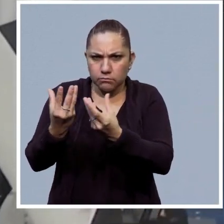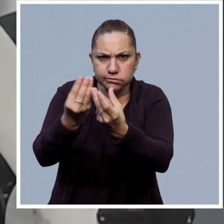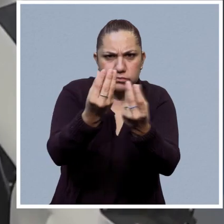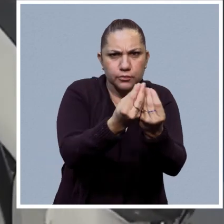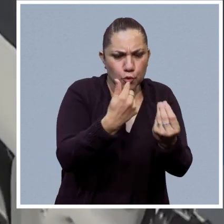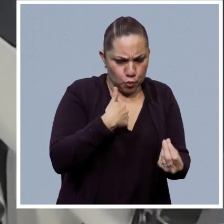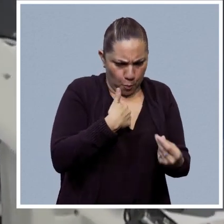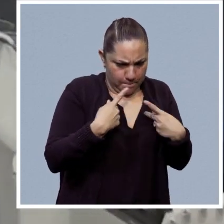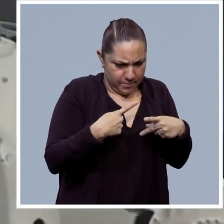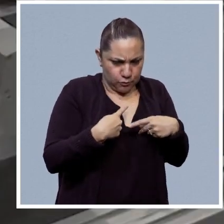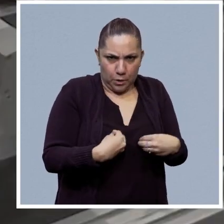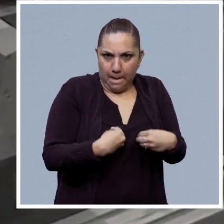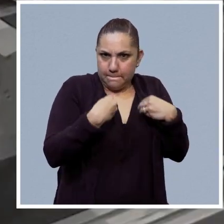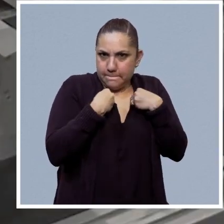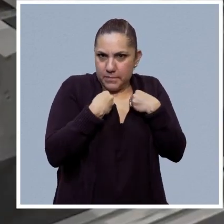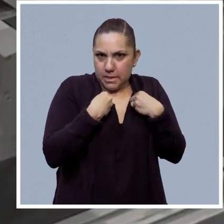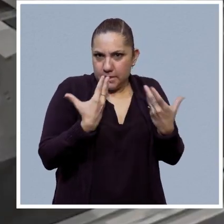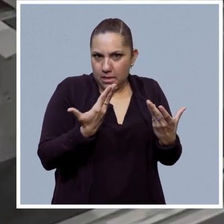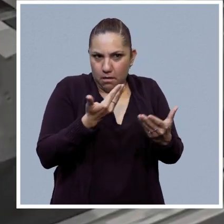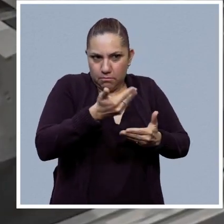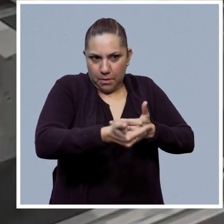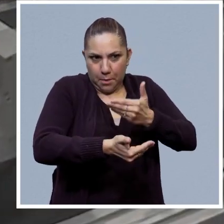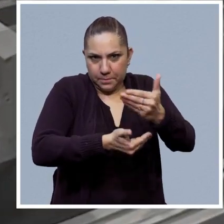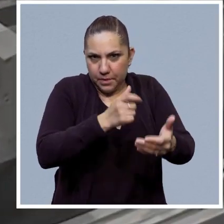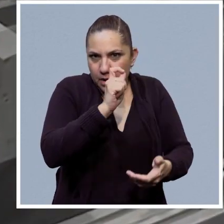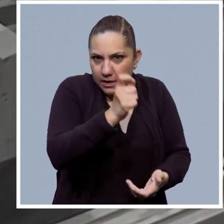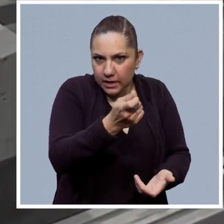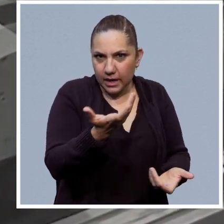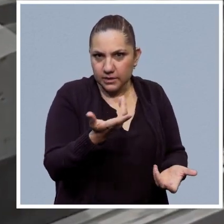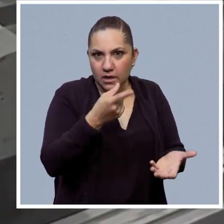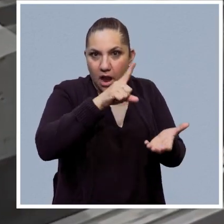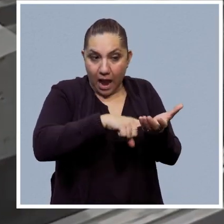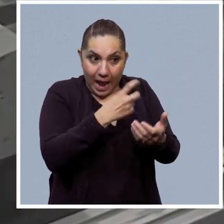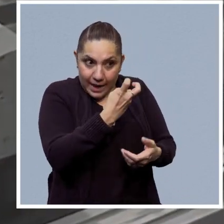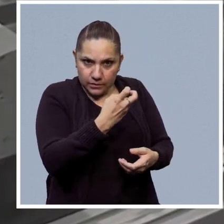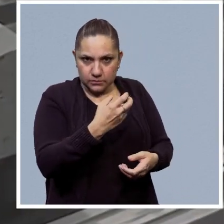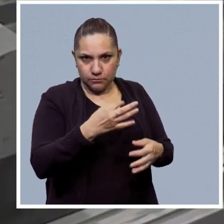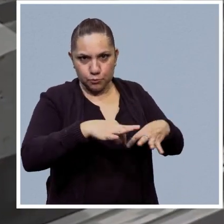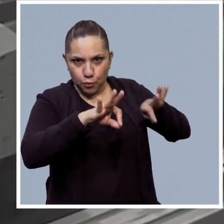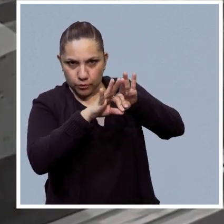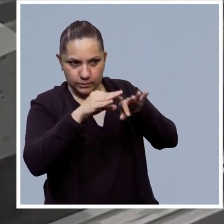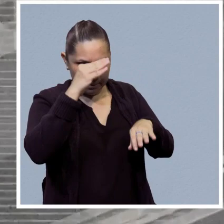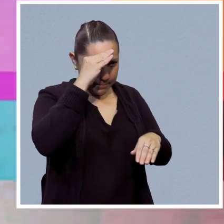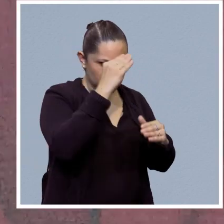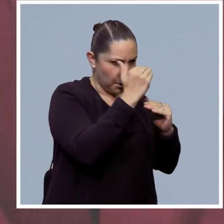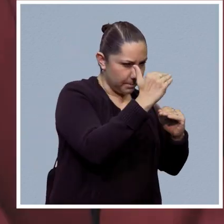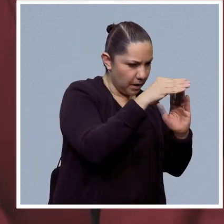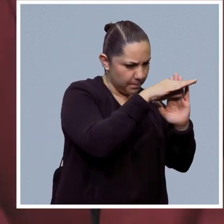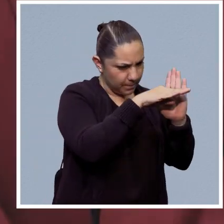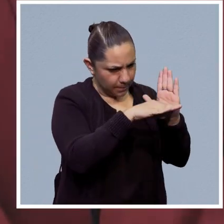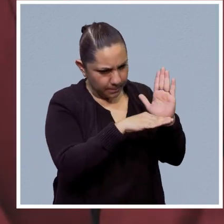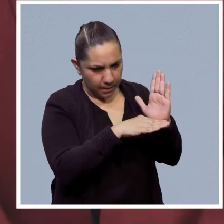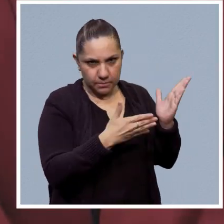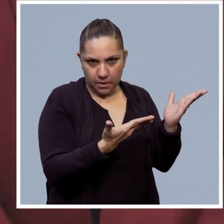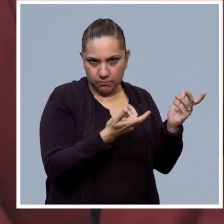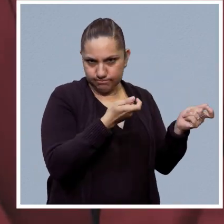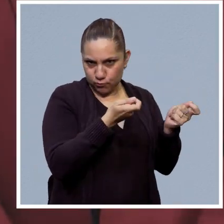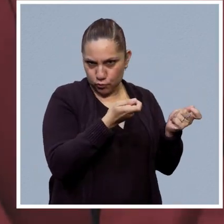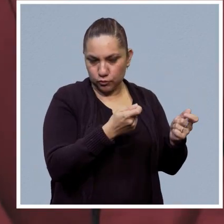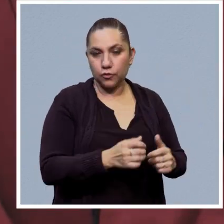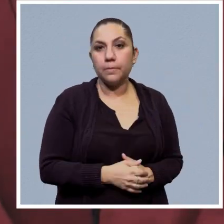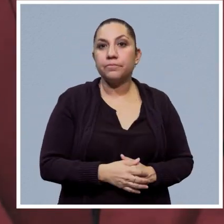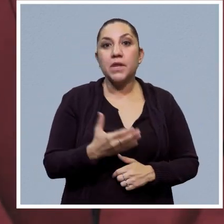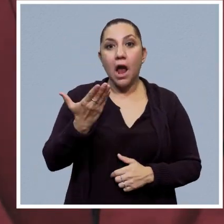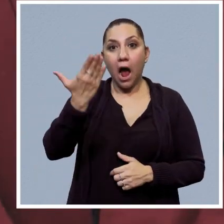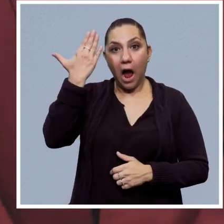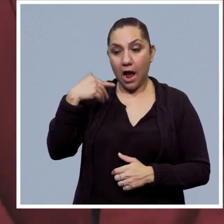Y ahí tiene que entrar la sociedad y también tiene que entrar el gobierno, ¿no? Luego de que una canción completamente